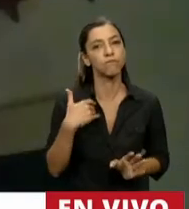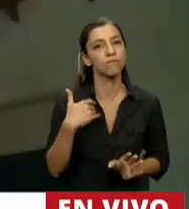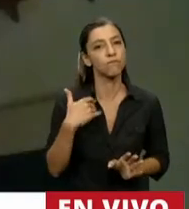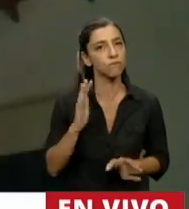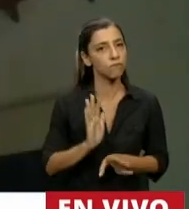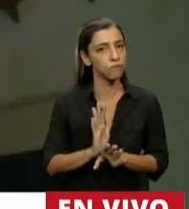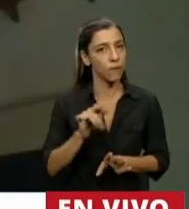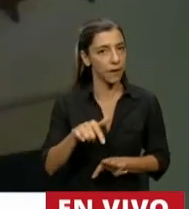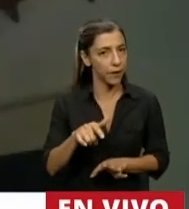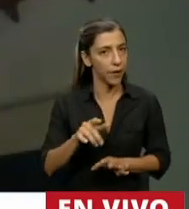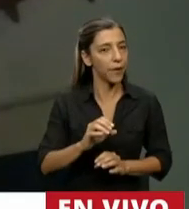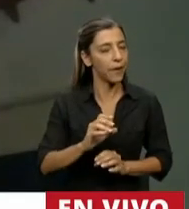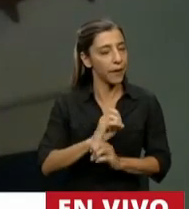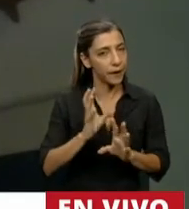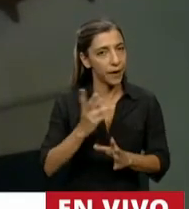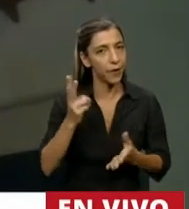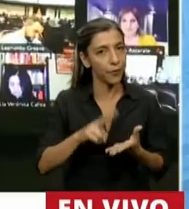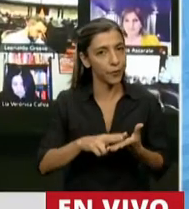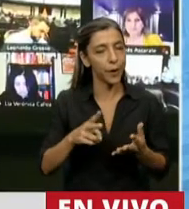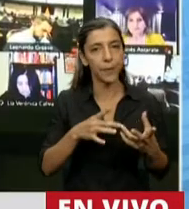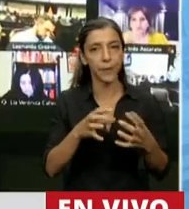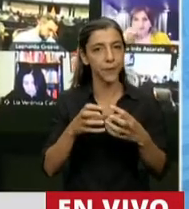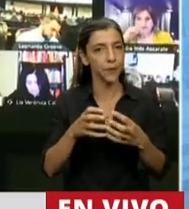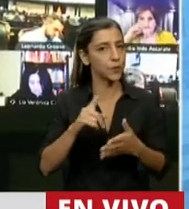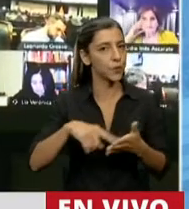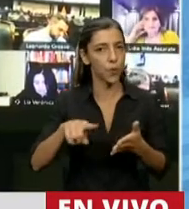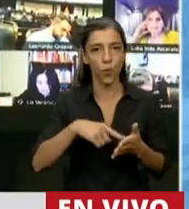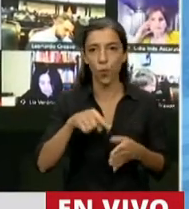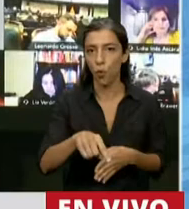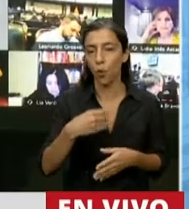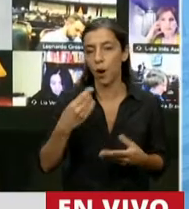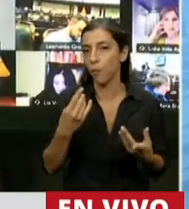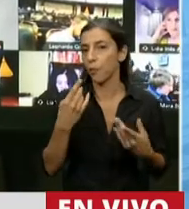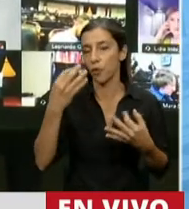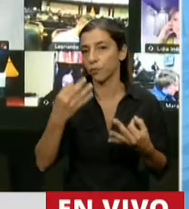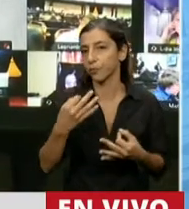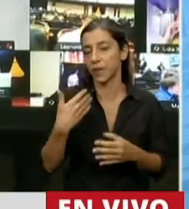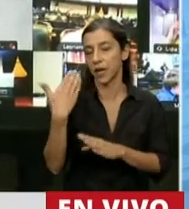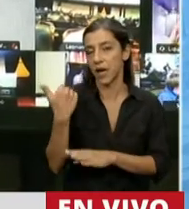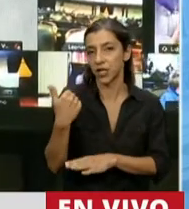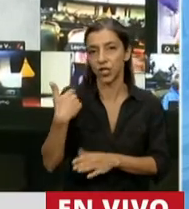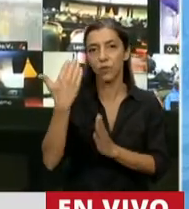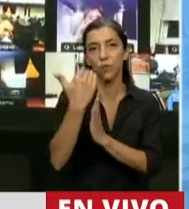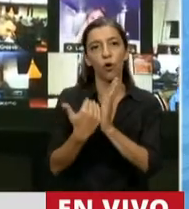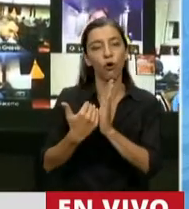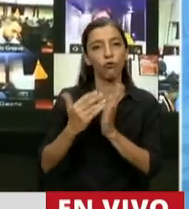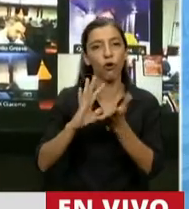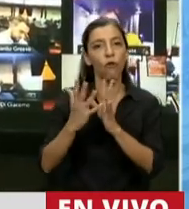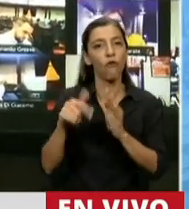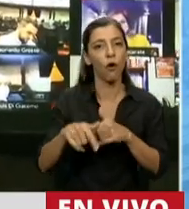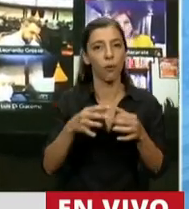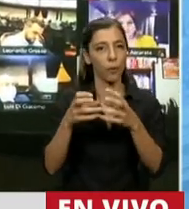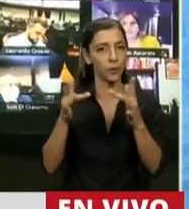de la presente sesión por vencimiento del protocolo virtual el día de ayer. Lo que